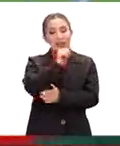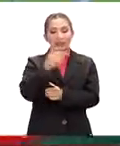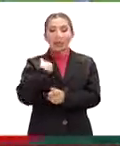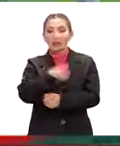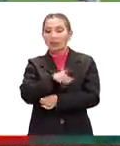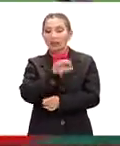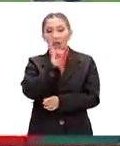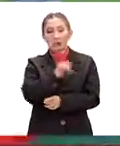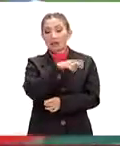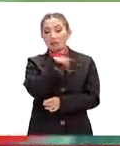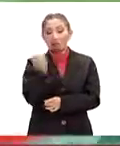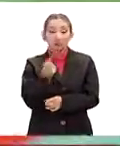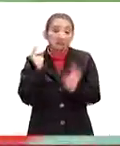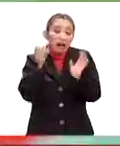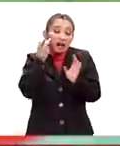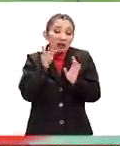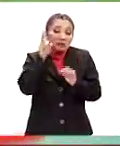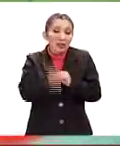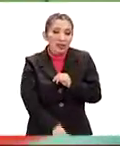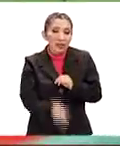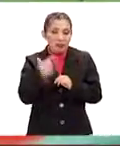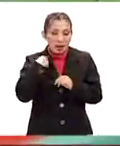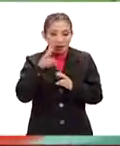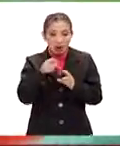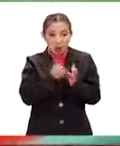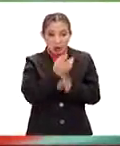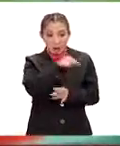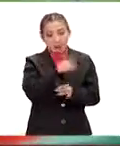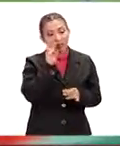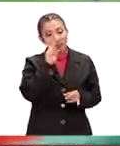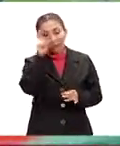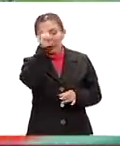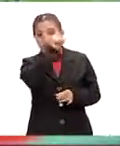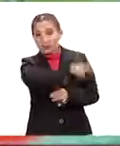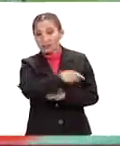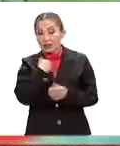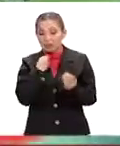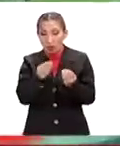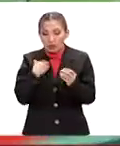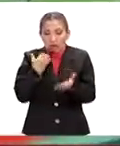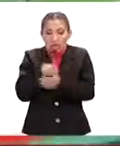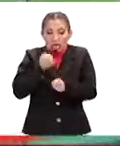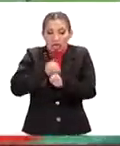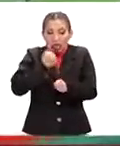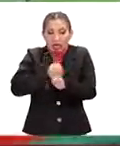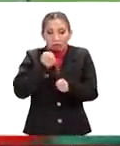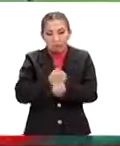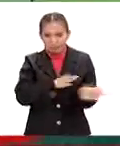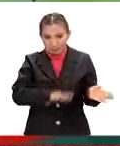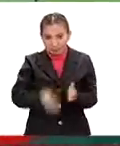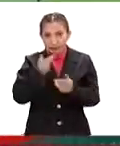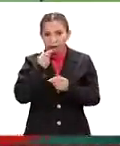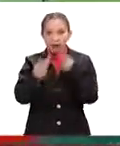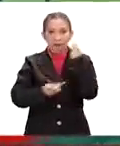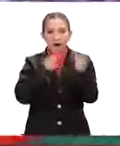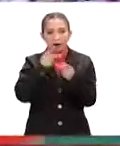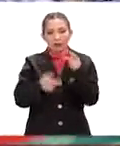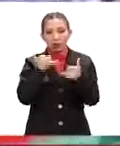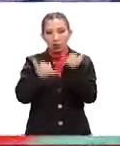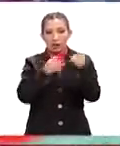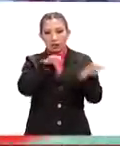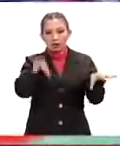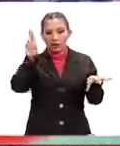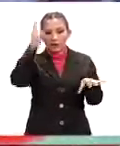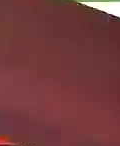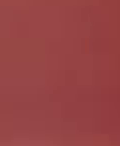equipo que no pierde. Vamos a ver si sucede esto, porque, aunque va a estrenar, pues, se ve muy complicado que pueda hacer mucho Ricardo Antonio Lavol. Pero tenemos las palabras de los jugadores